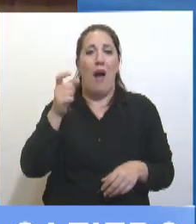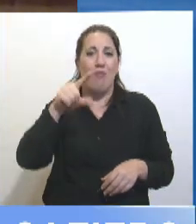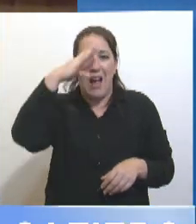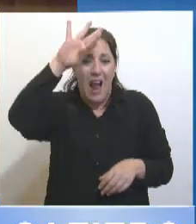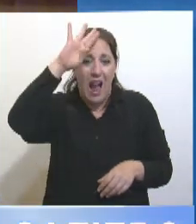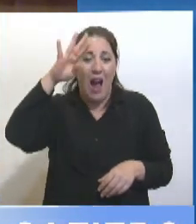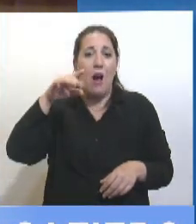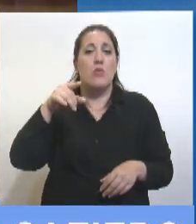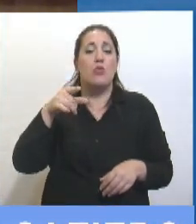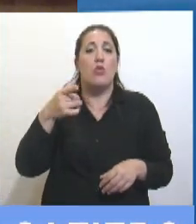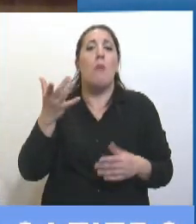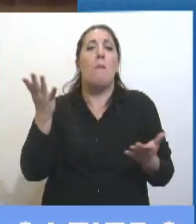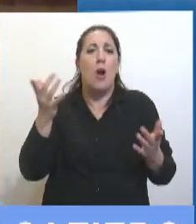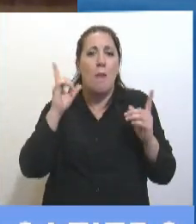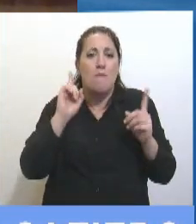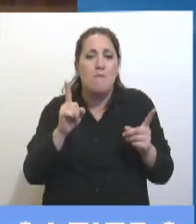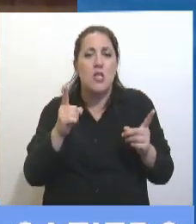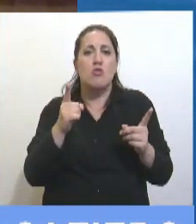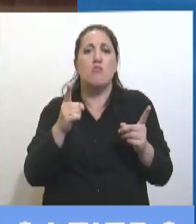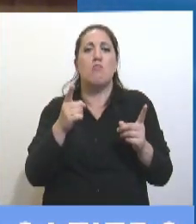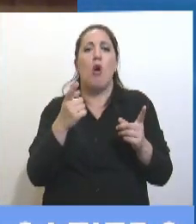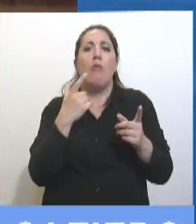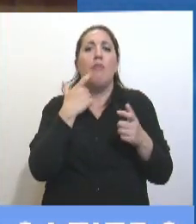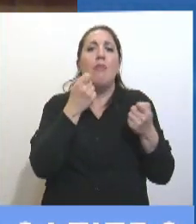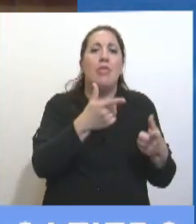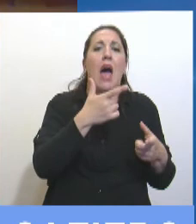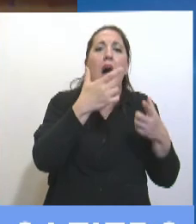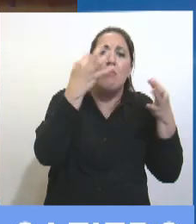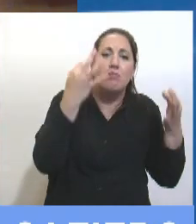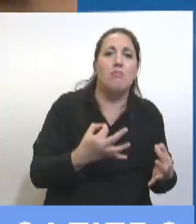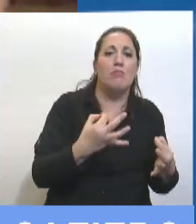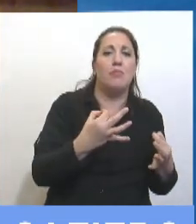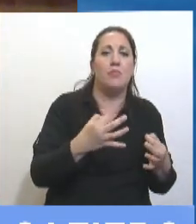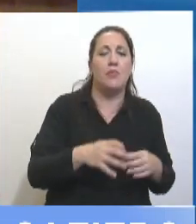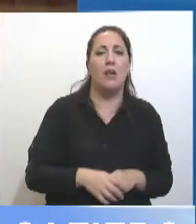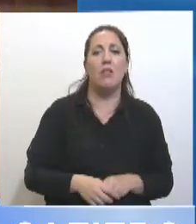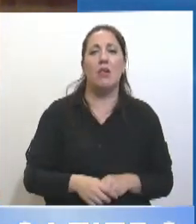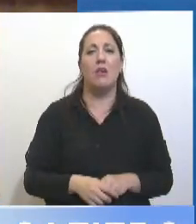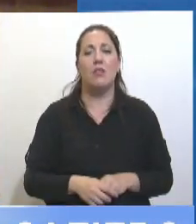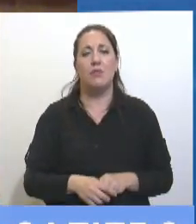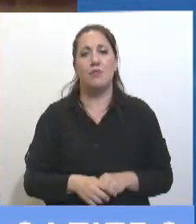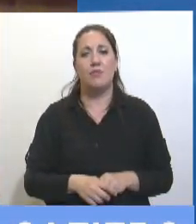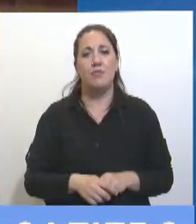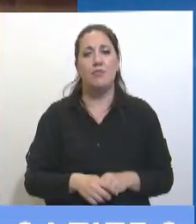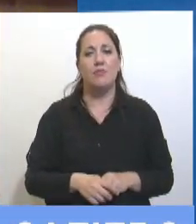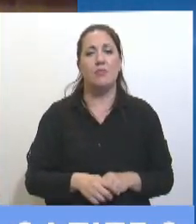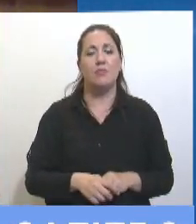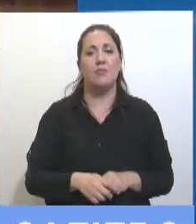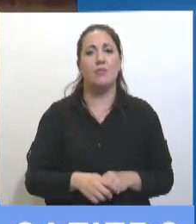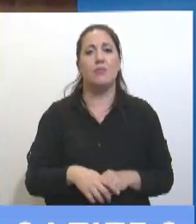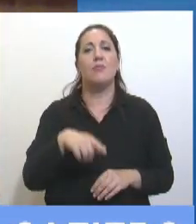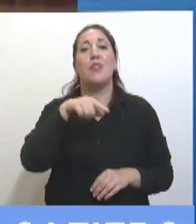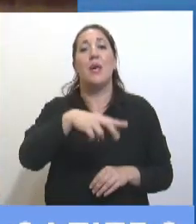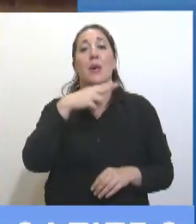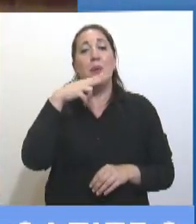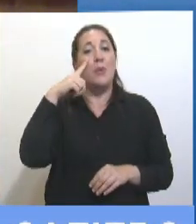Pero que ya pongamos en la misma lista de privilegio a unos acreedores que le han dado un fiado a